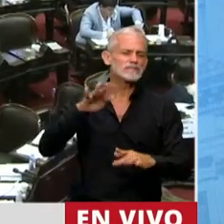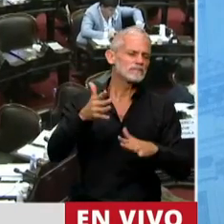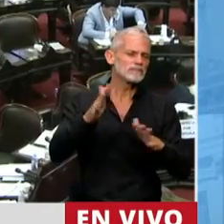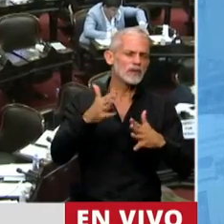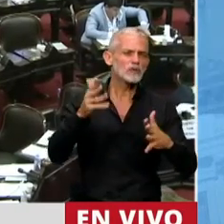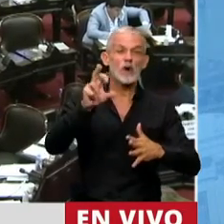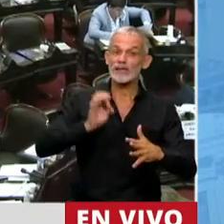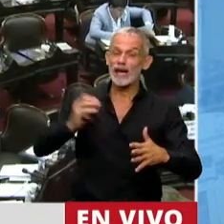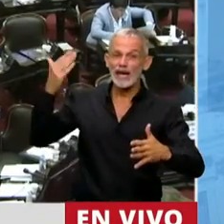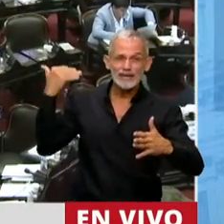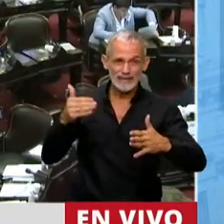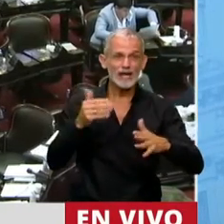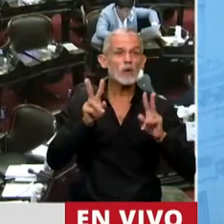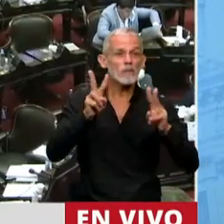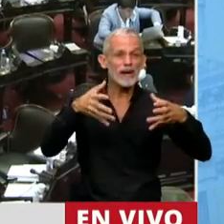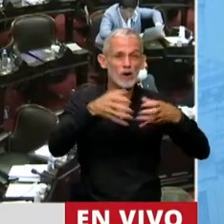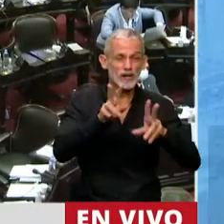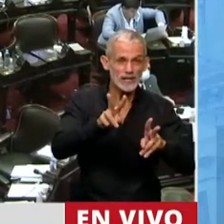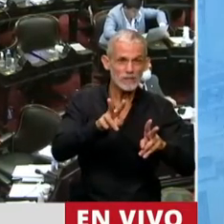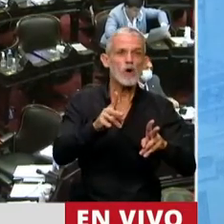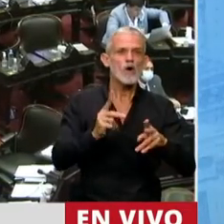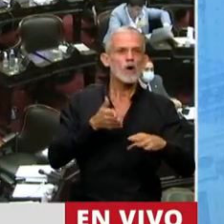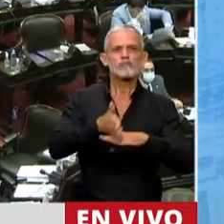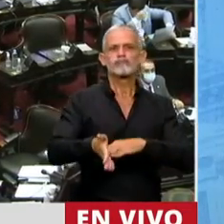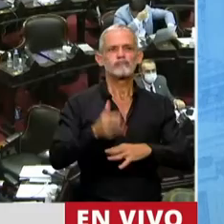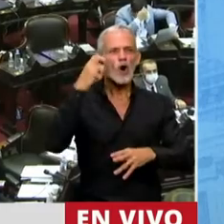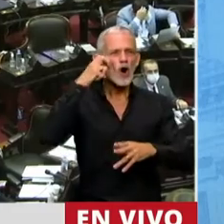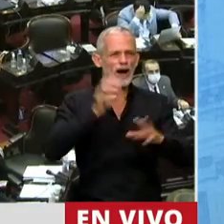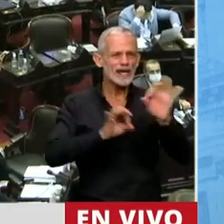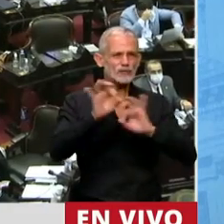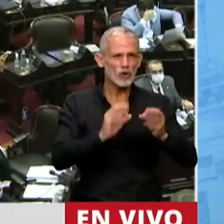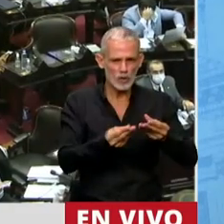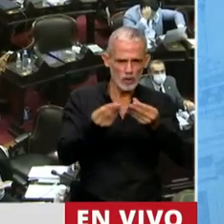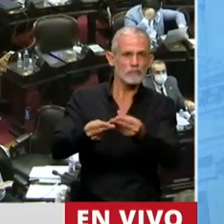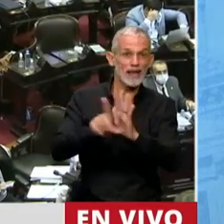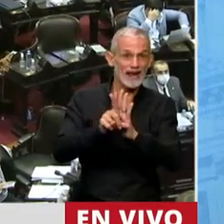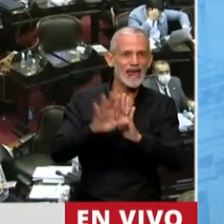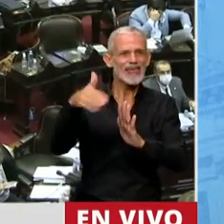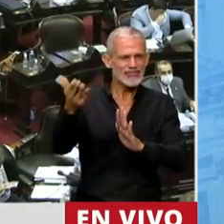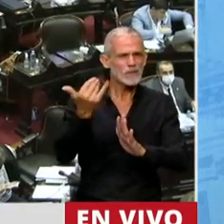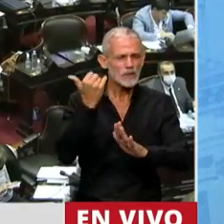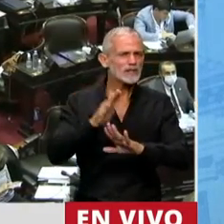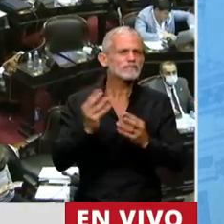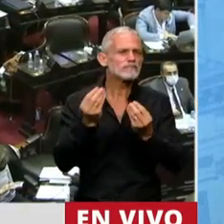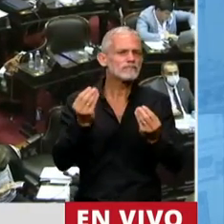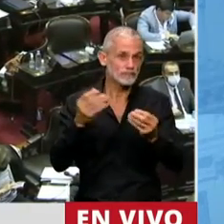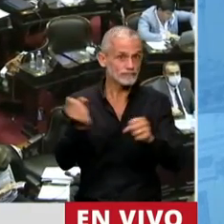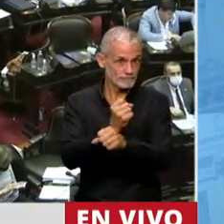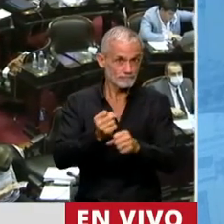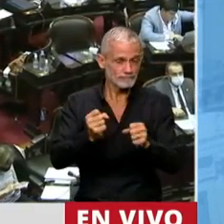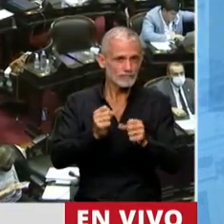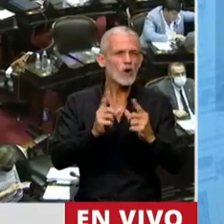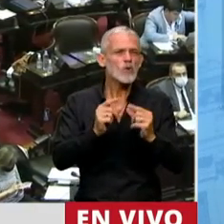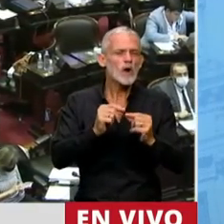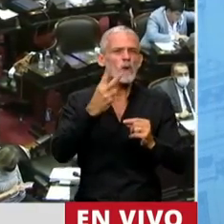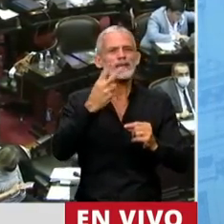30 años el peronismo vienesó este Congreso un proyecto de ley que luego fue sancionado con el